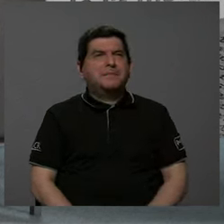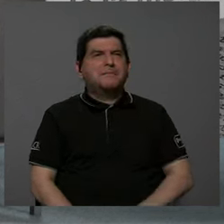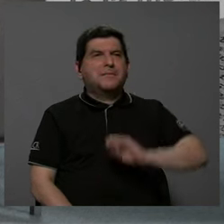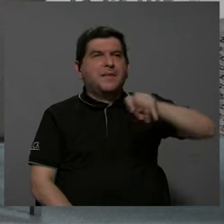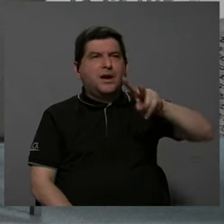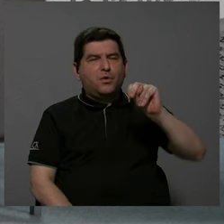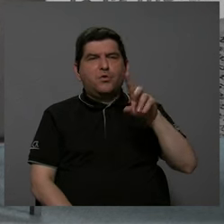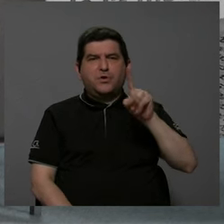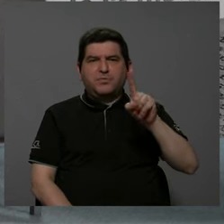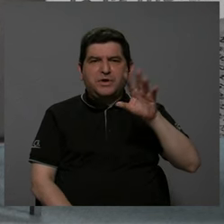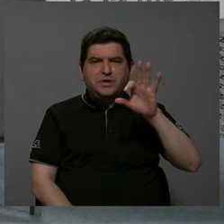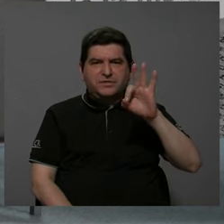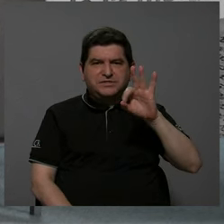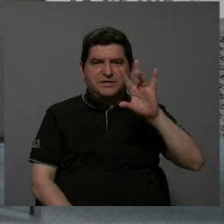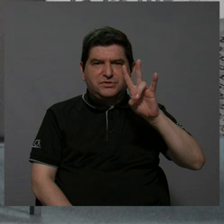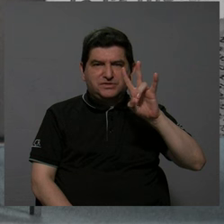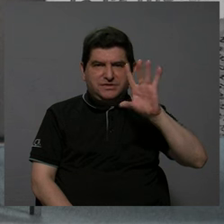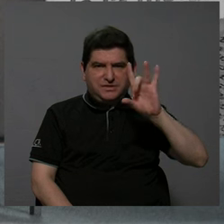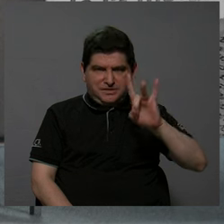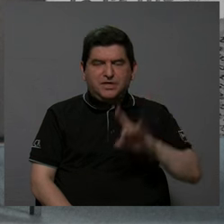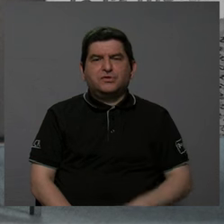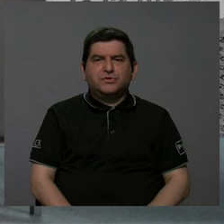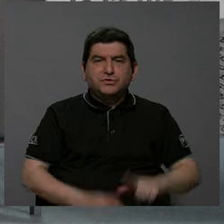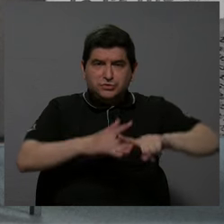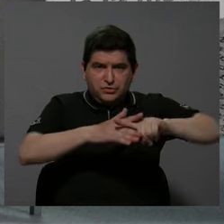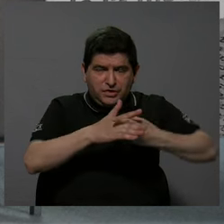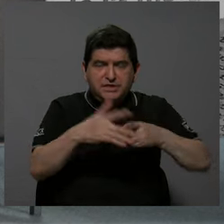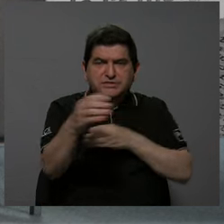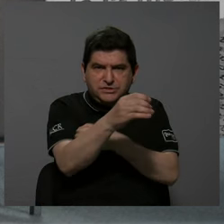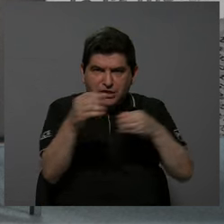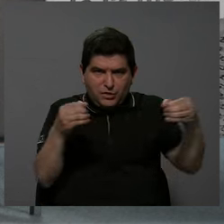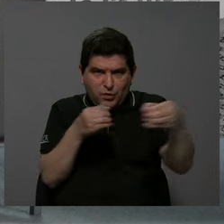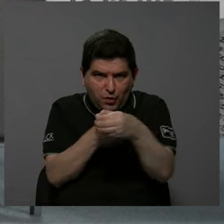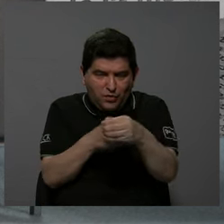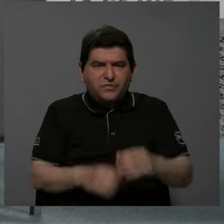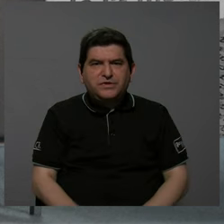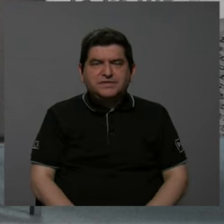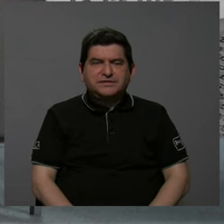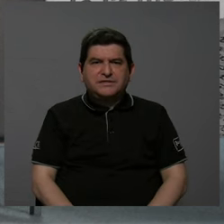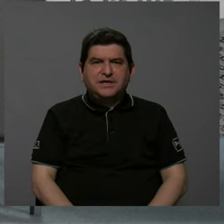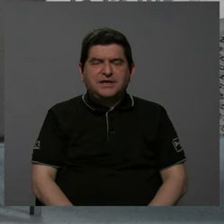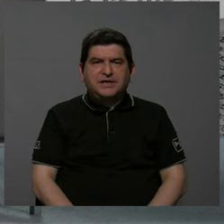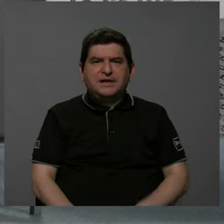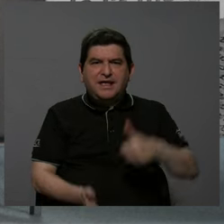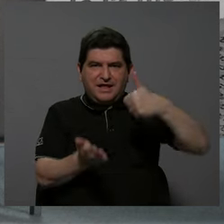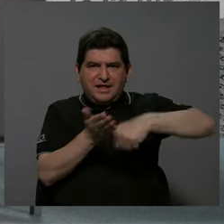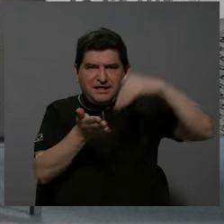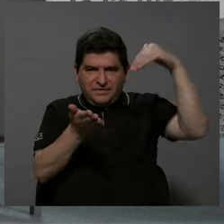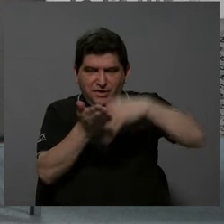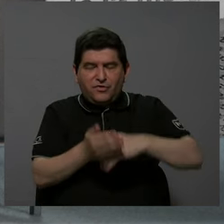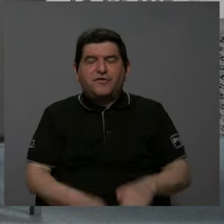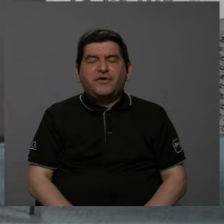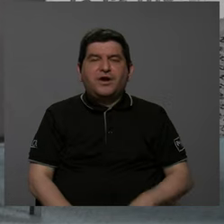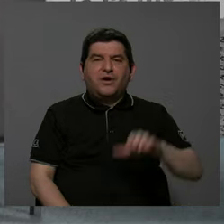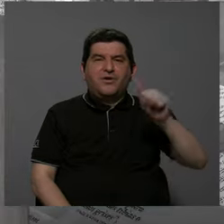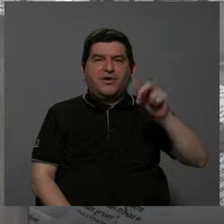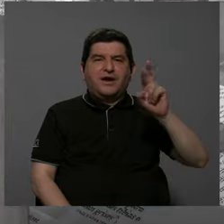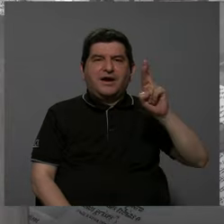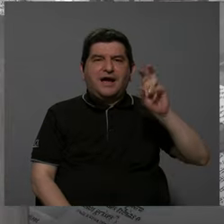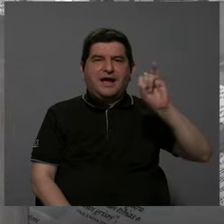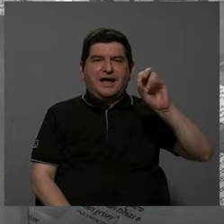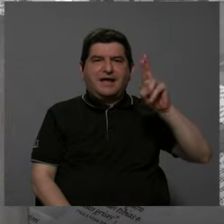junio de 1978 a inaugurar una oficina de correos y telégrafos en Cariari de Guápiles.